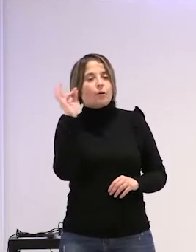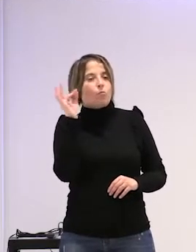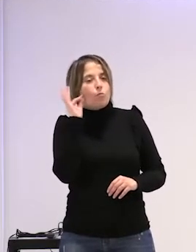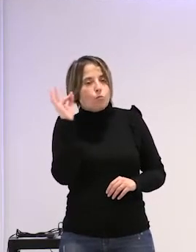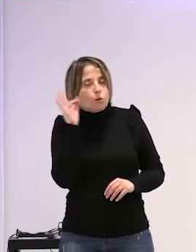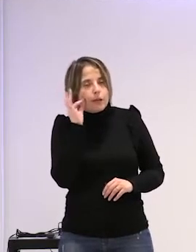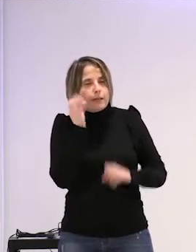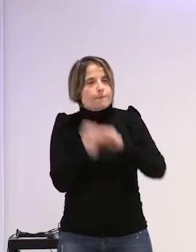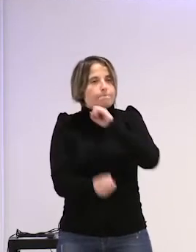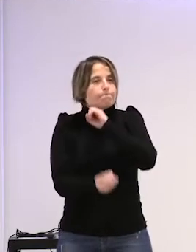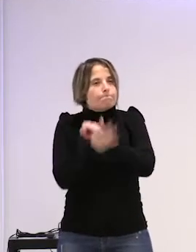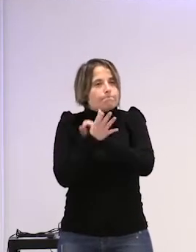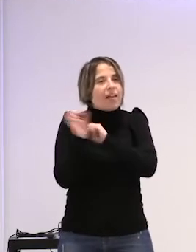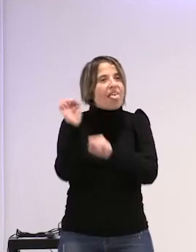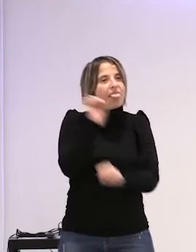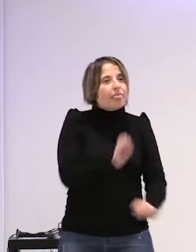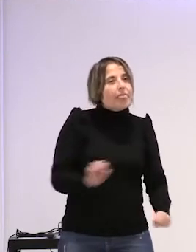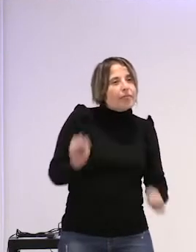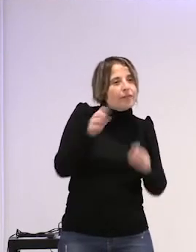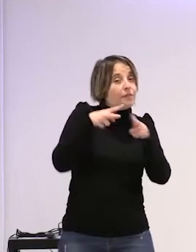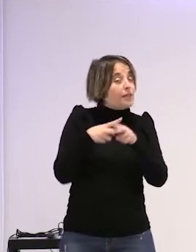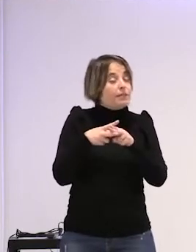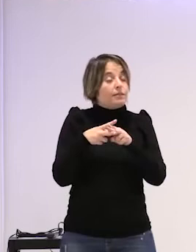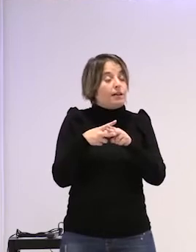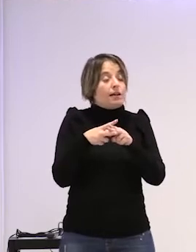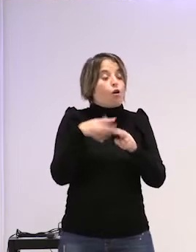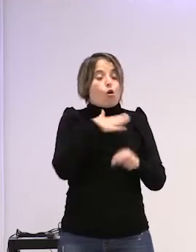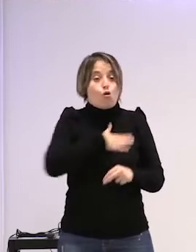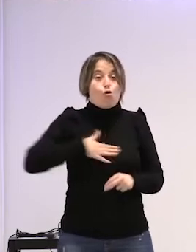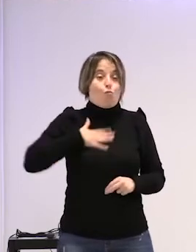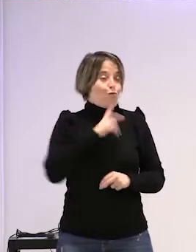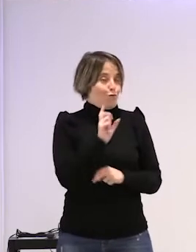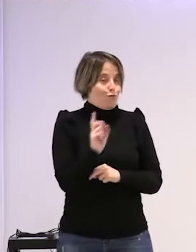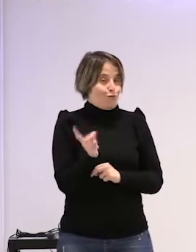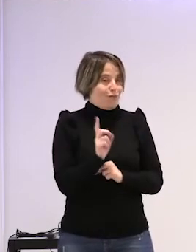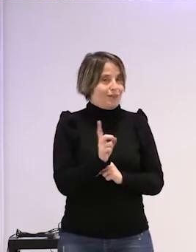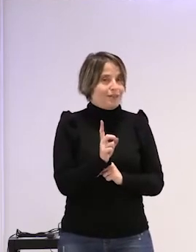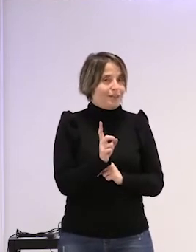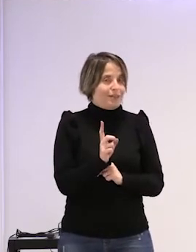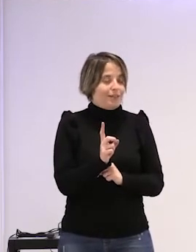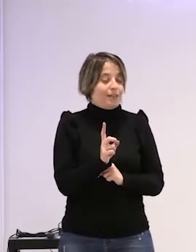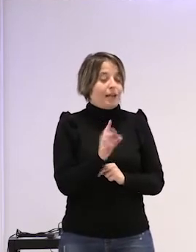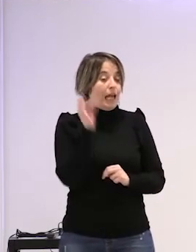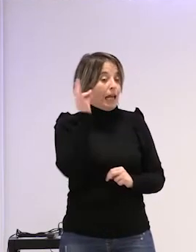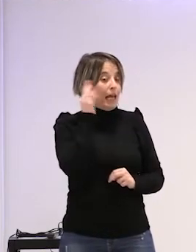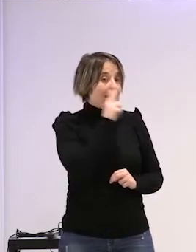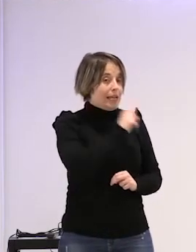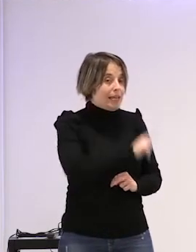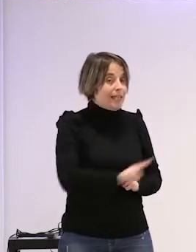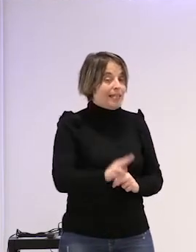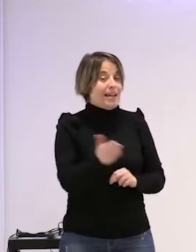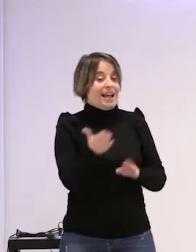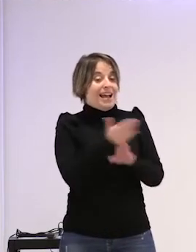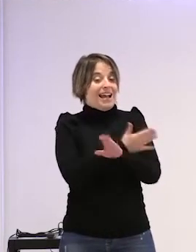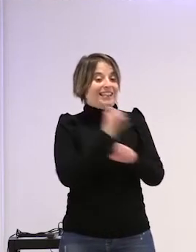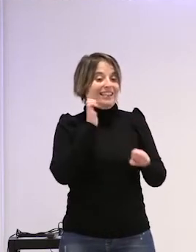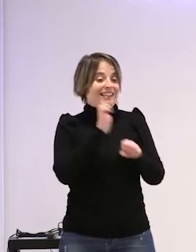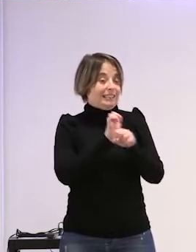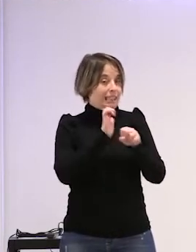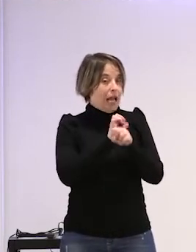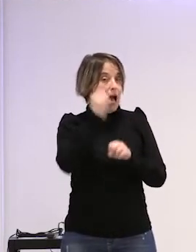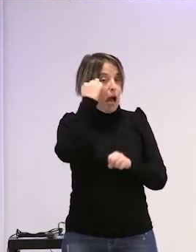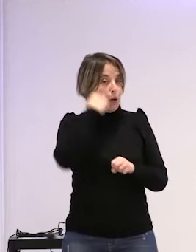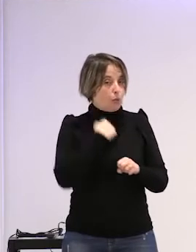mecanismos de defensa que no siempre son cómodos puede que la niña que fue abusada pero que ahora es una